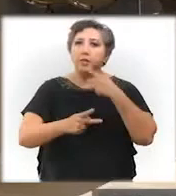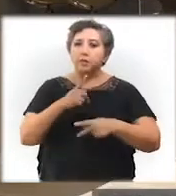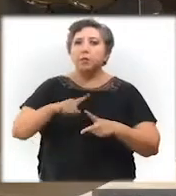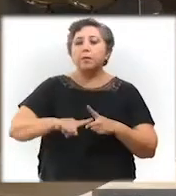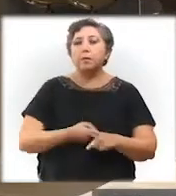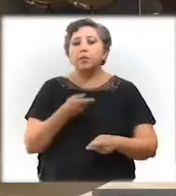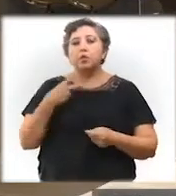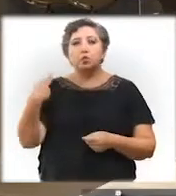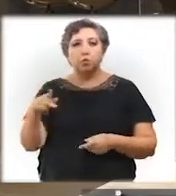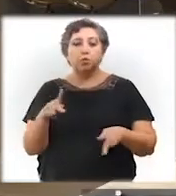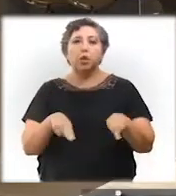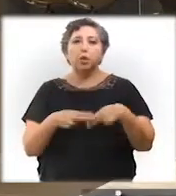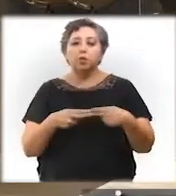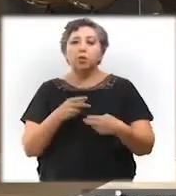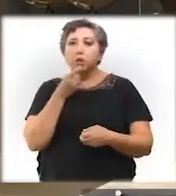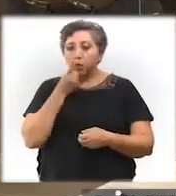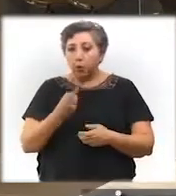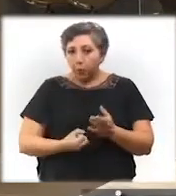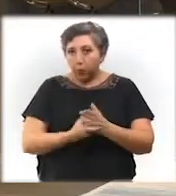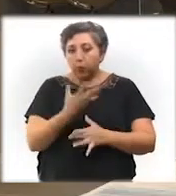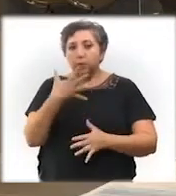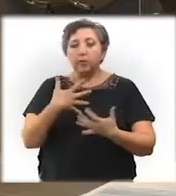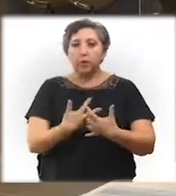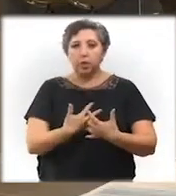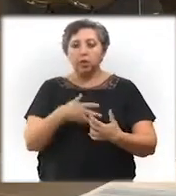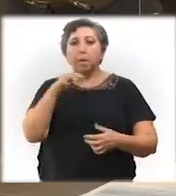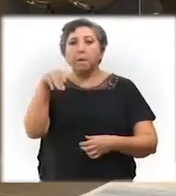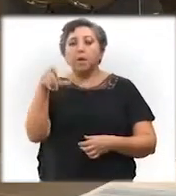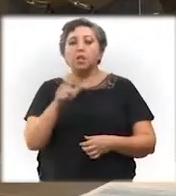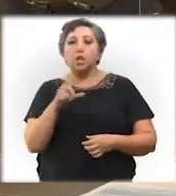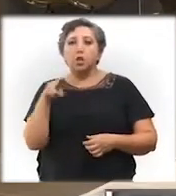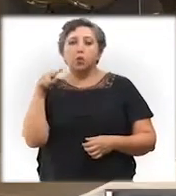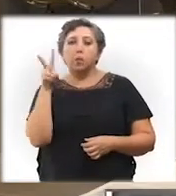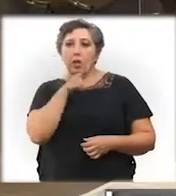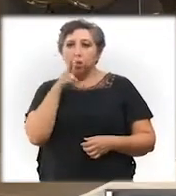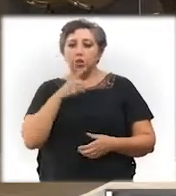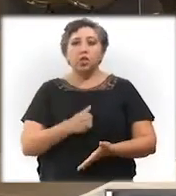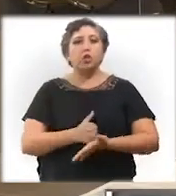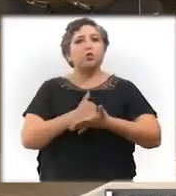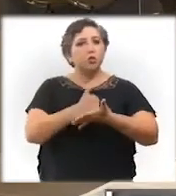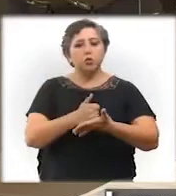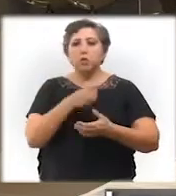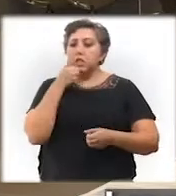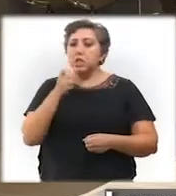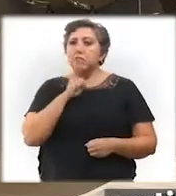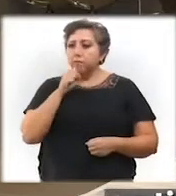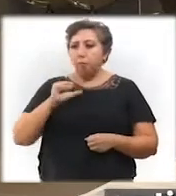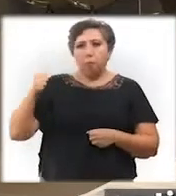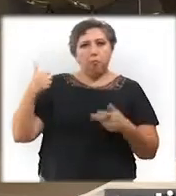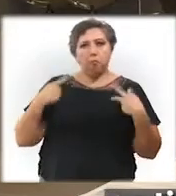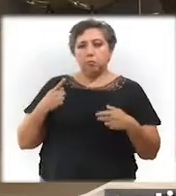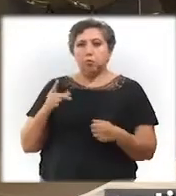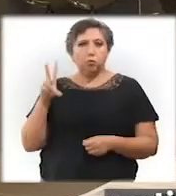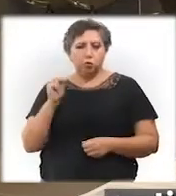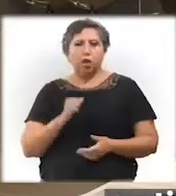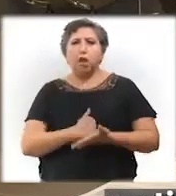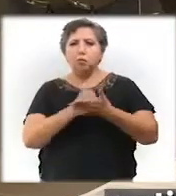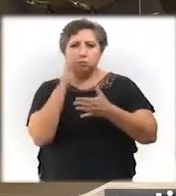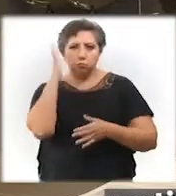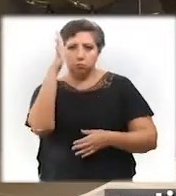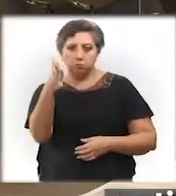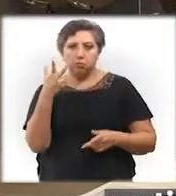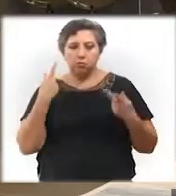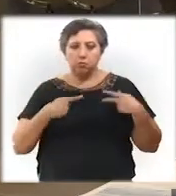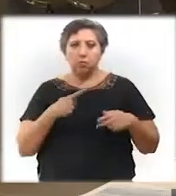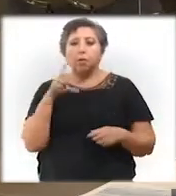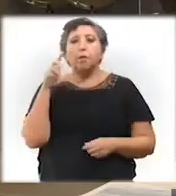para empezar un negocio e inaugurar centros de emprendedores en Mashcanú y Valladolid. Los apoyos llegan sin intermediarios y a tiempo a casi 30,000